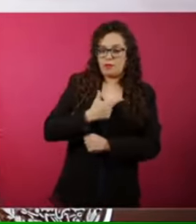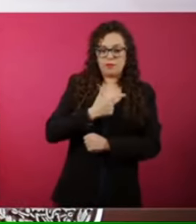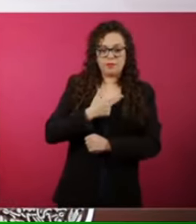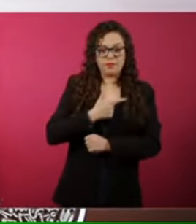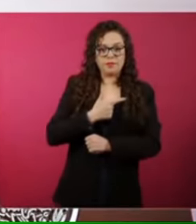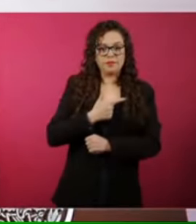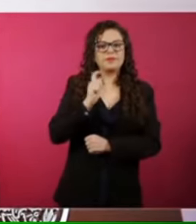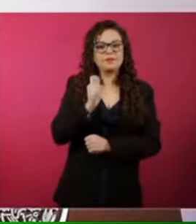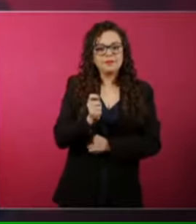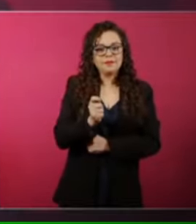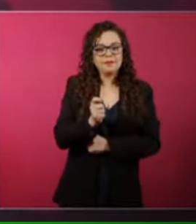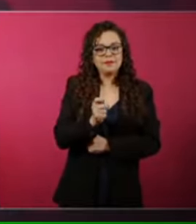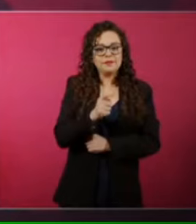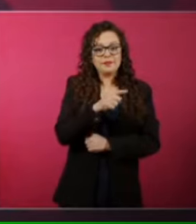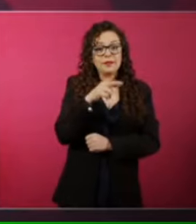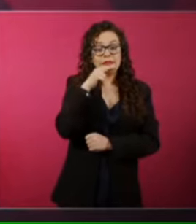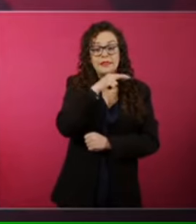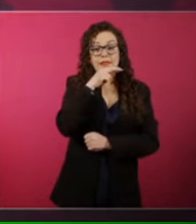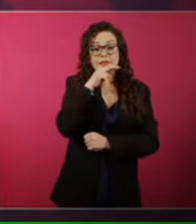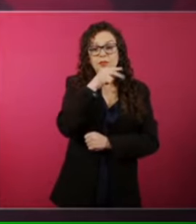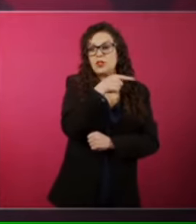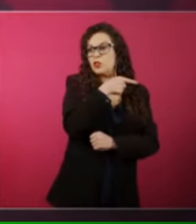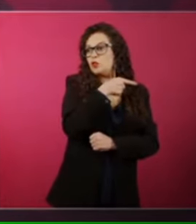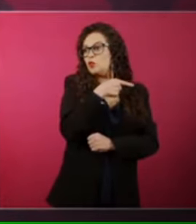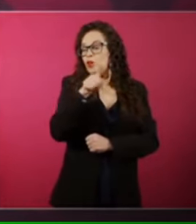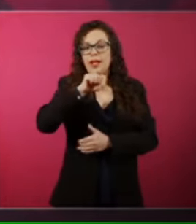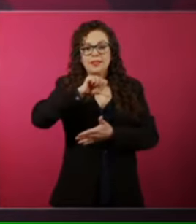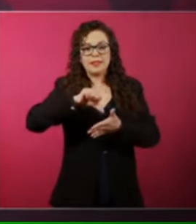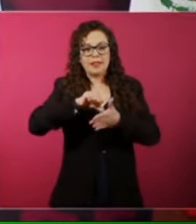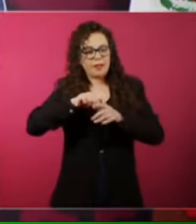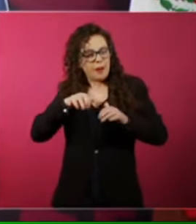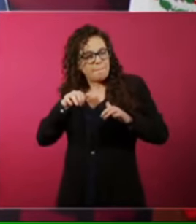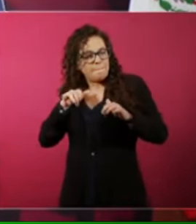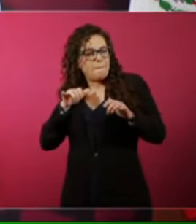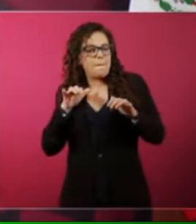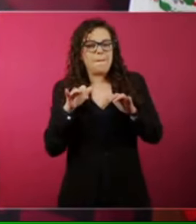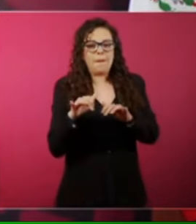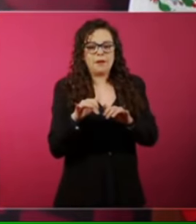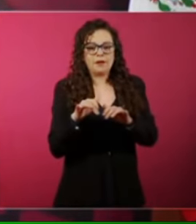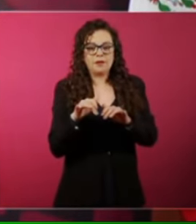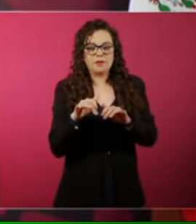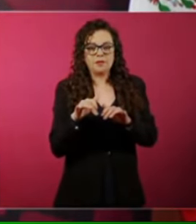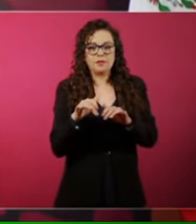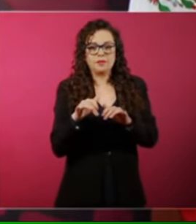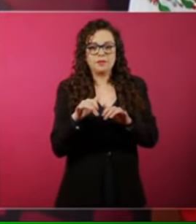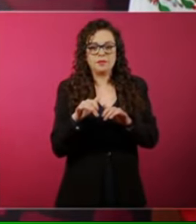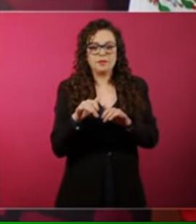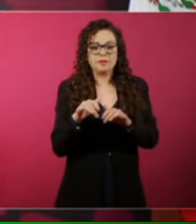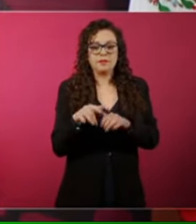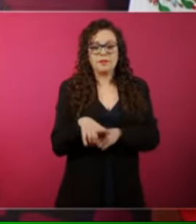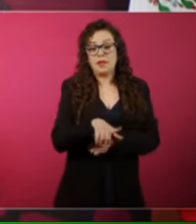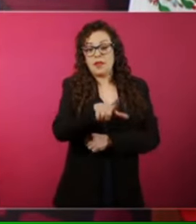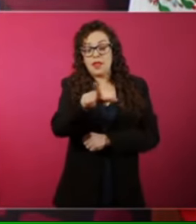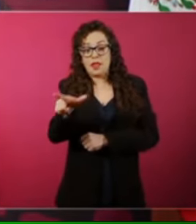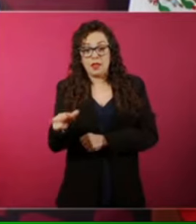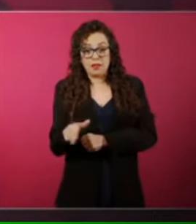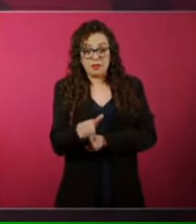centro y se volvieron